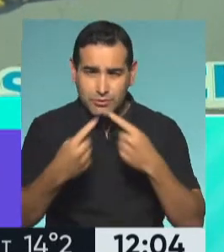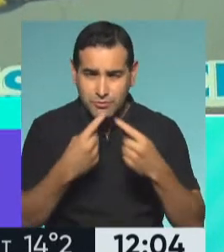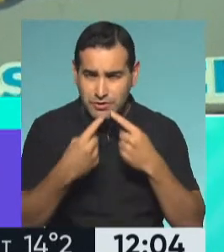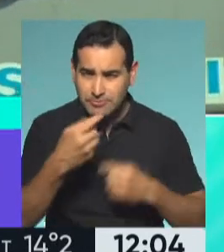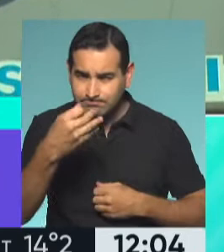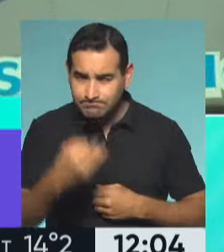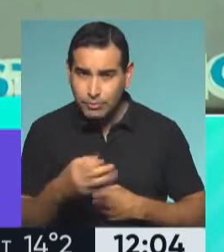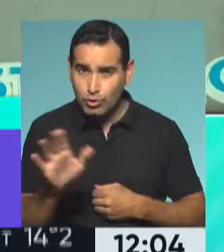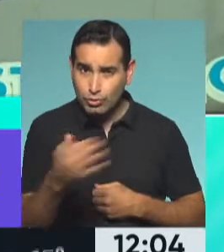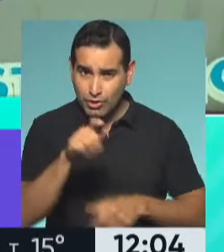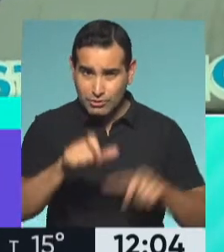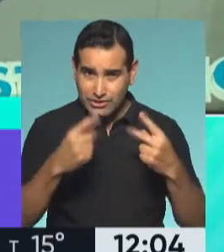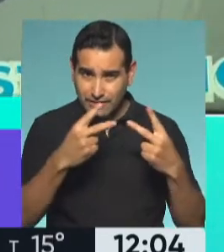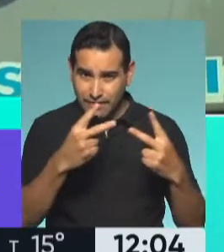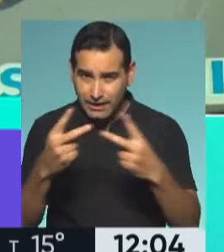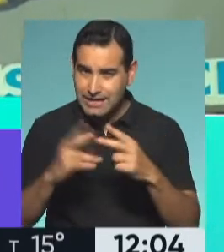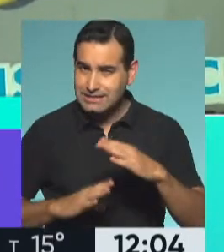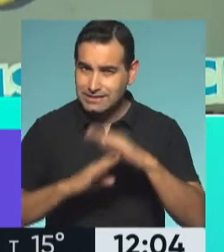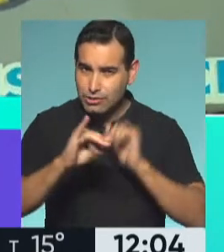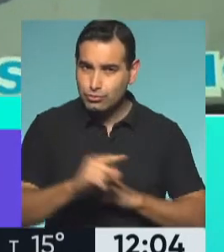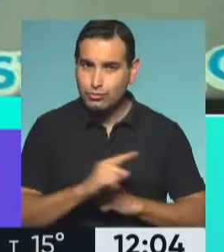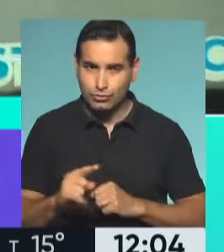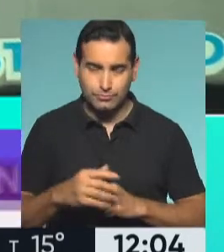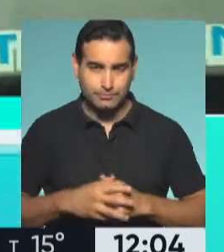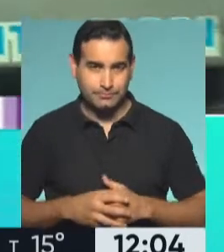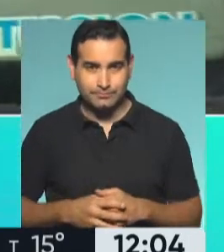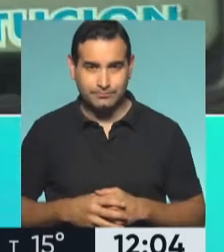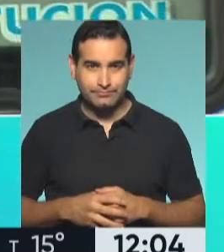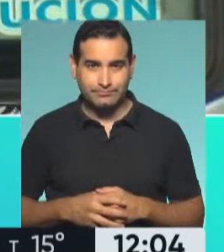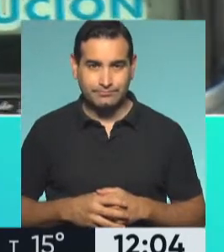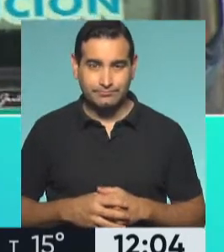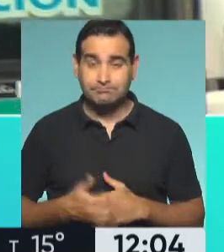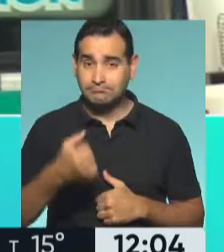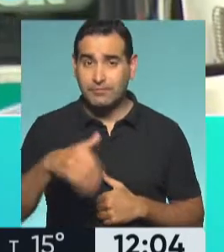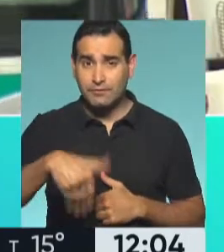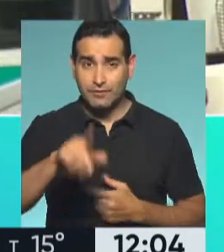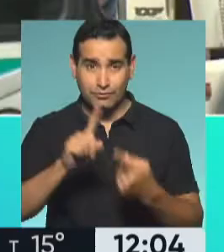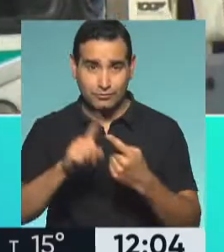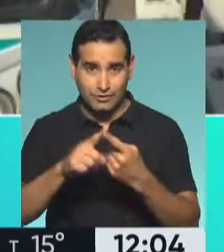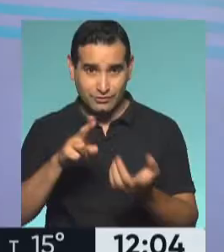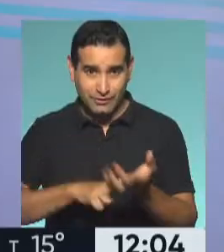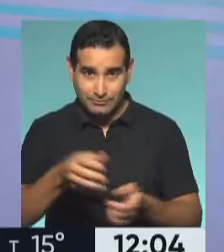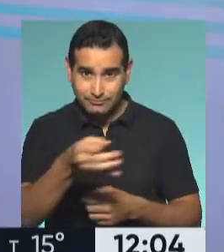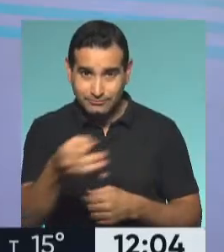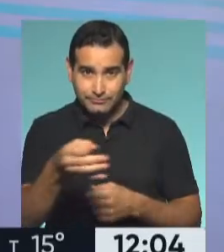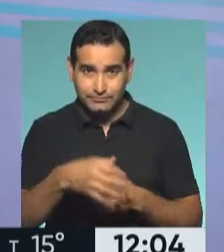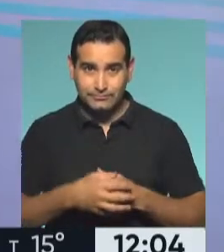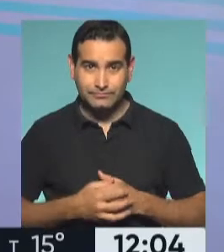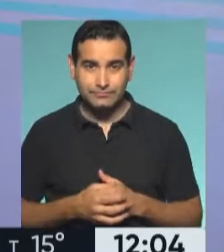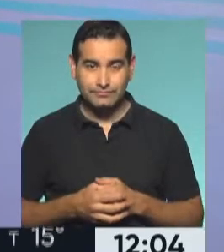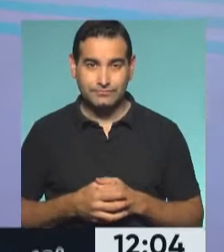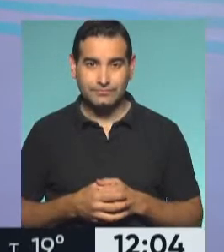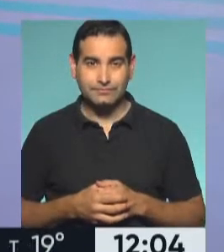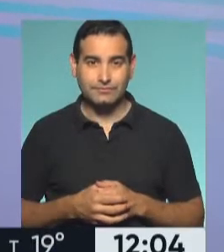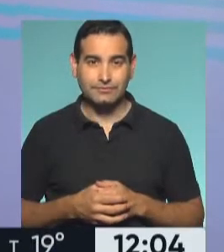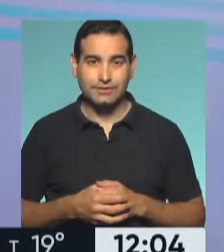todos los que ingresan en estos colectivos son esenciales. Bien, Laura, retomamos el contacto en un ratito, ¿te parece? ¿Cómo